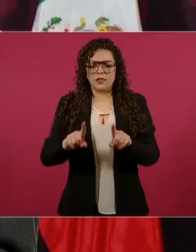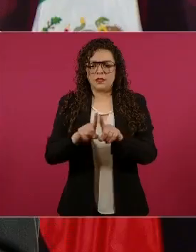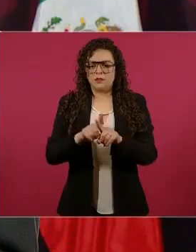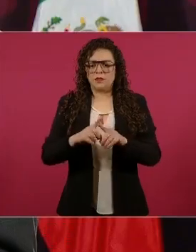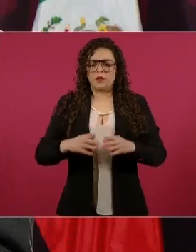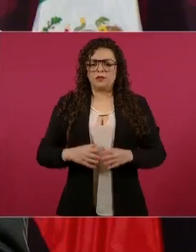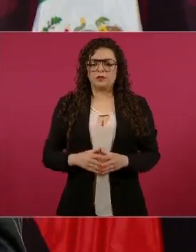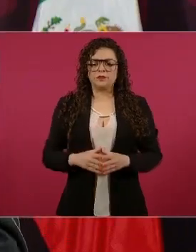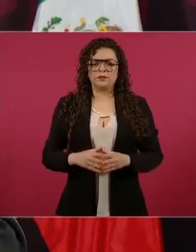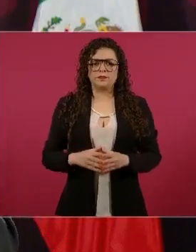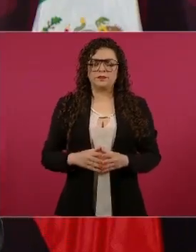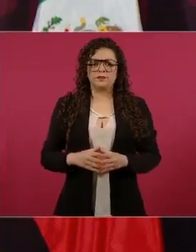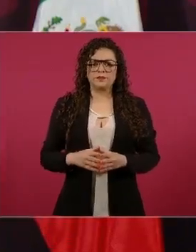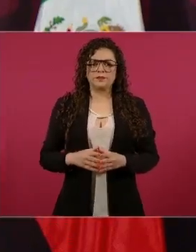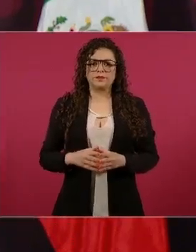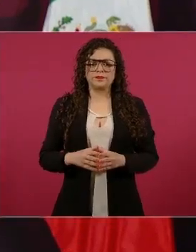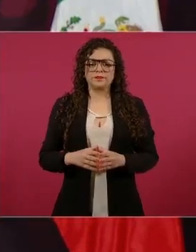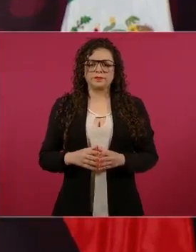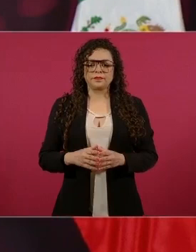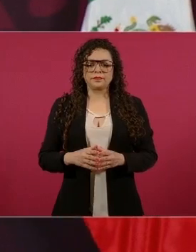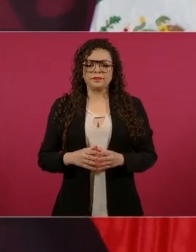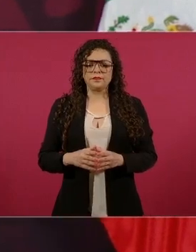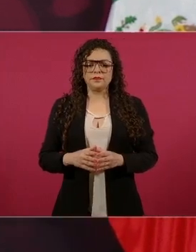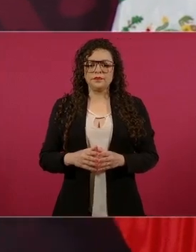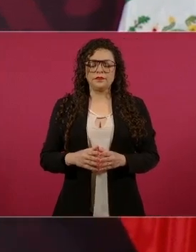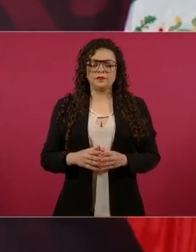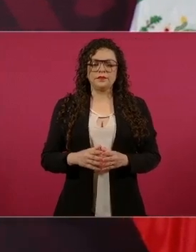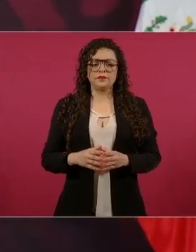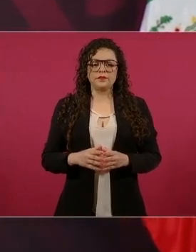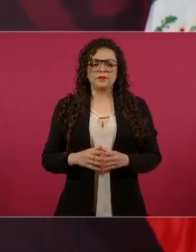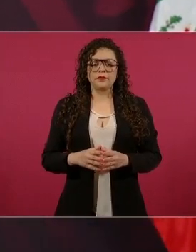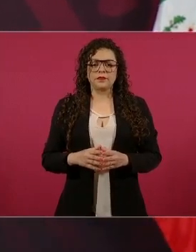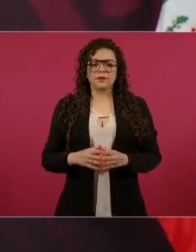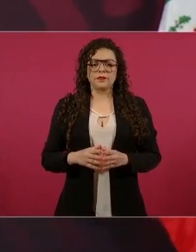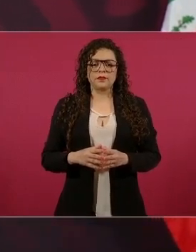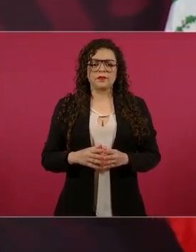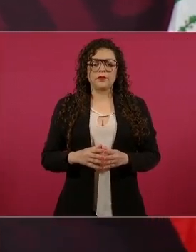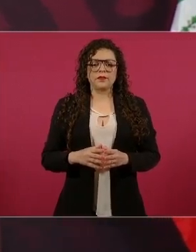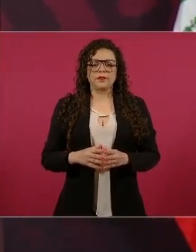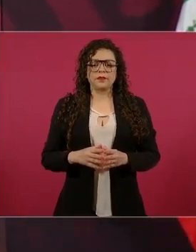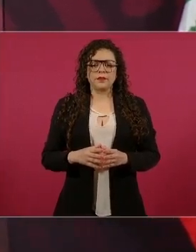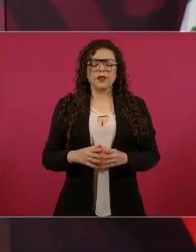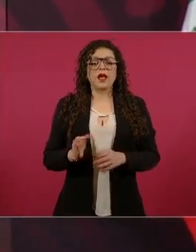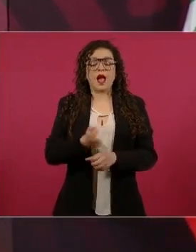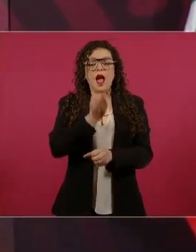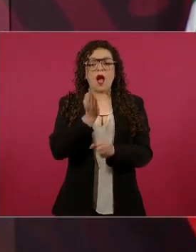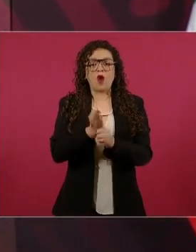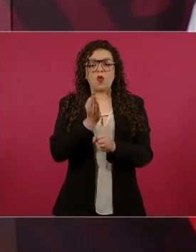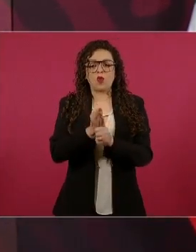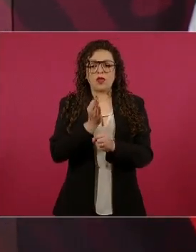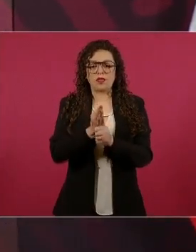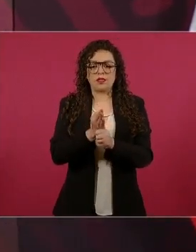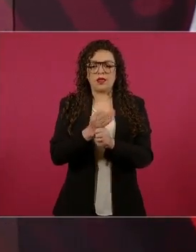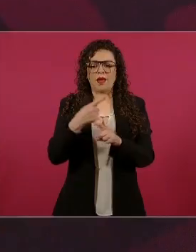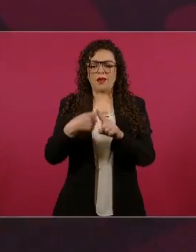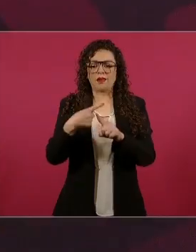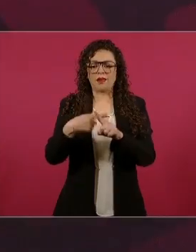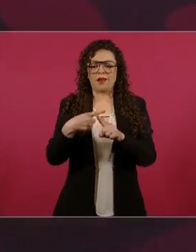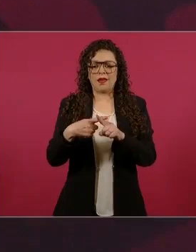aquí en este caso coincide que el que está actualmente el secretario de Hacienda